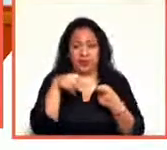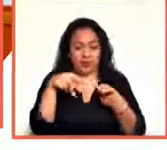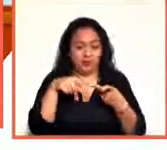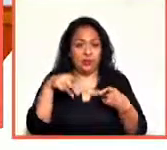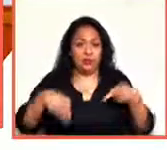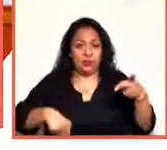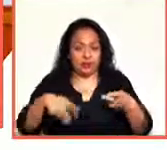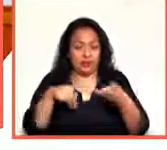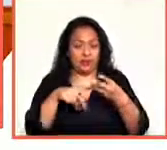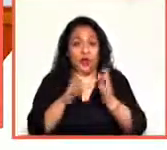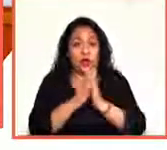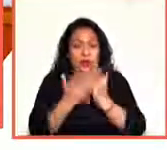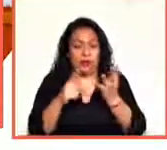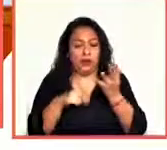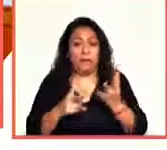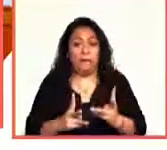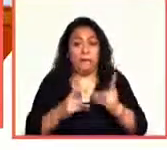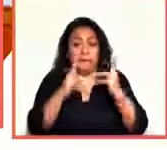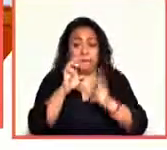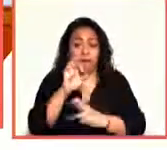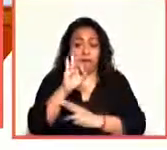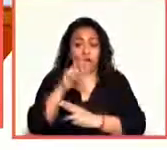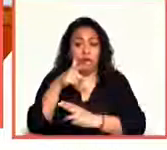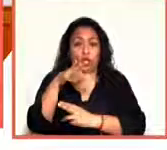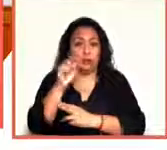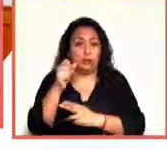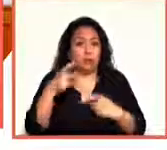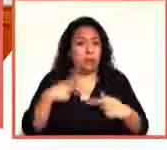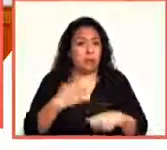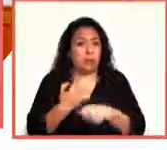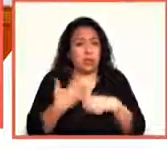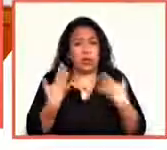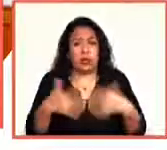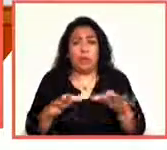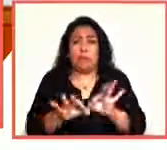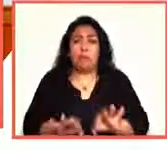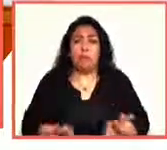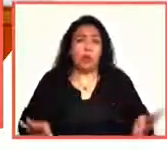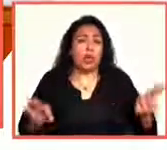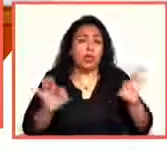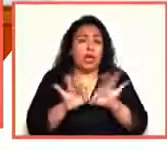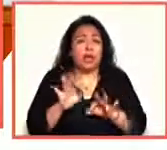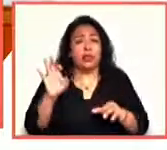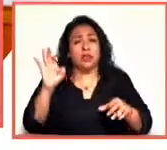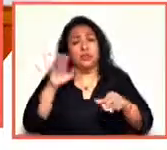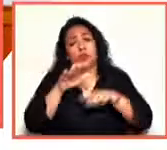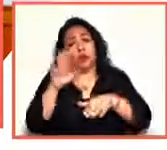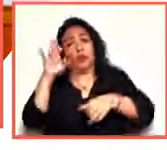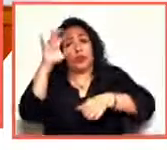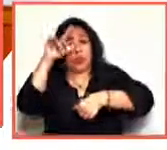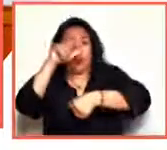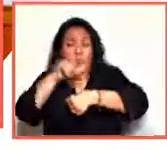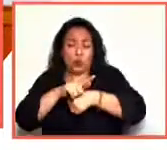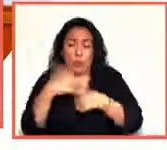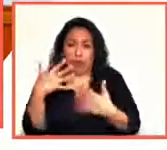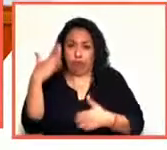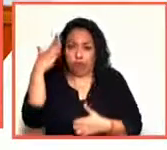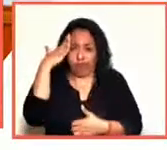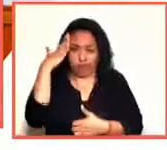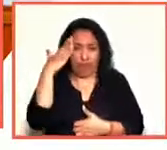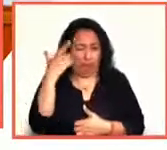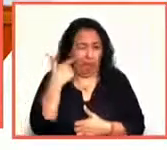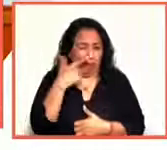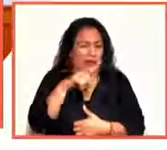libros, tenemos enfoques con un gran personaje, una figura central de la cultura y van a ver en un